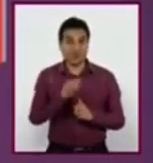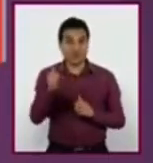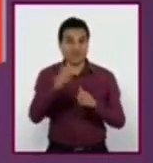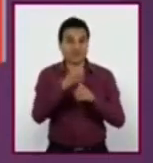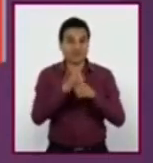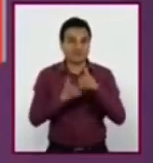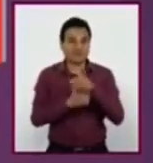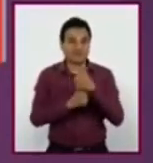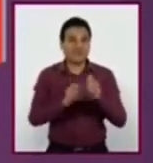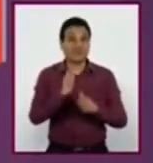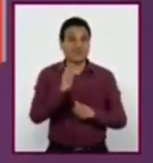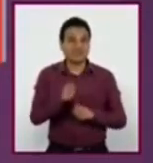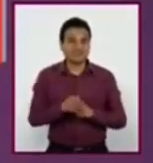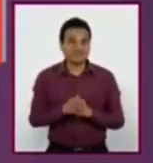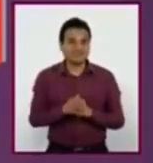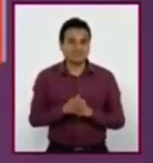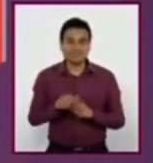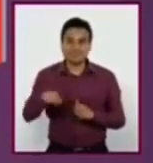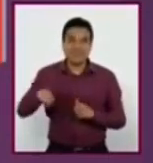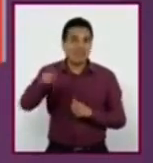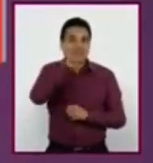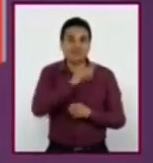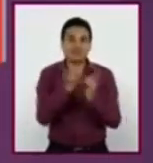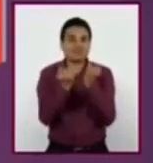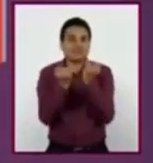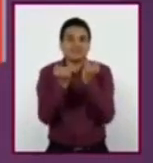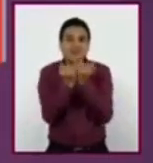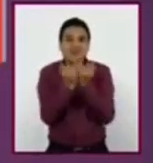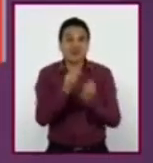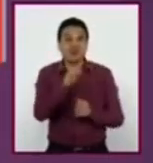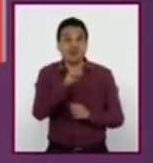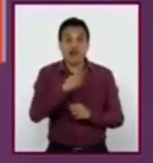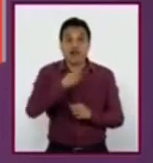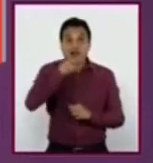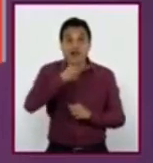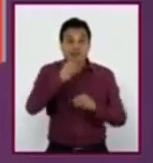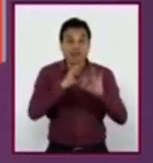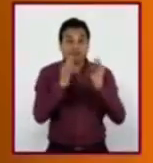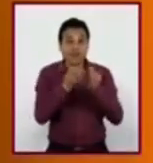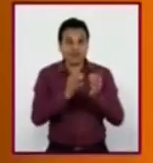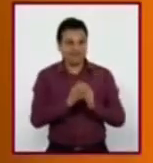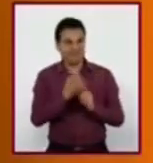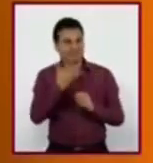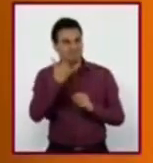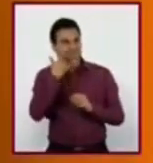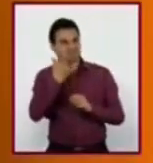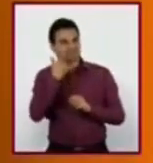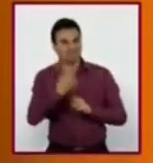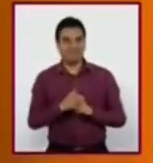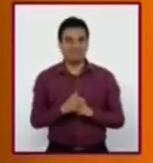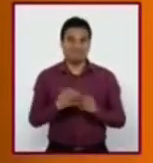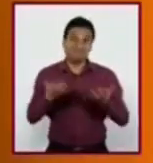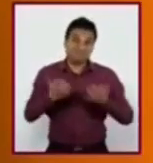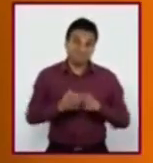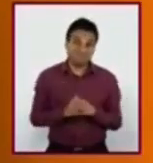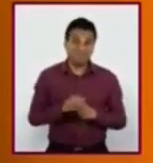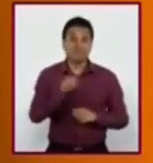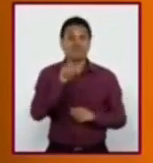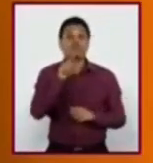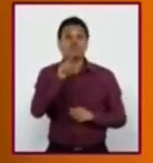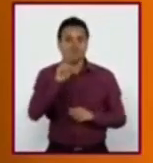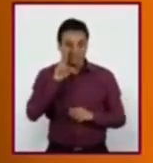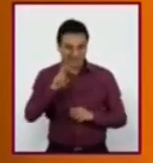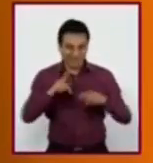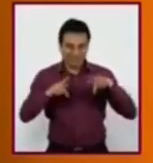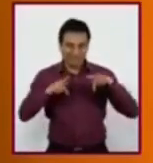pasaría? Que a ellos también les parecería peculiar tu forma de hablar y de ser. ¿Y ustedes en casa, mientras veían a las